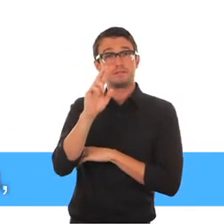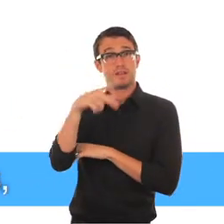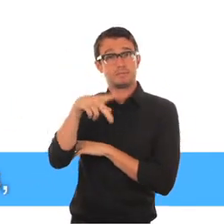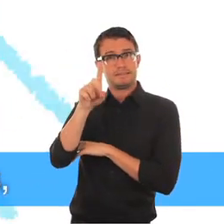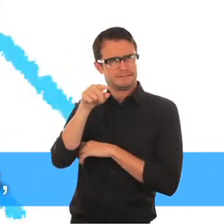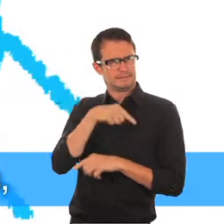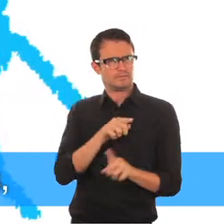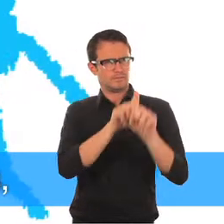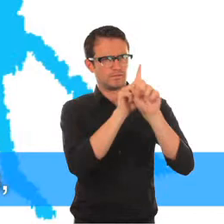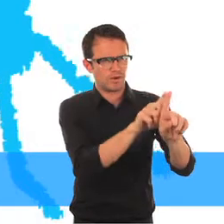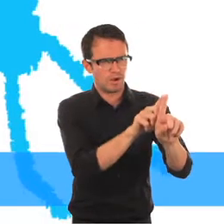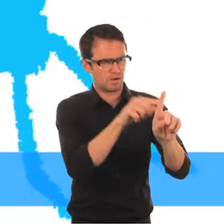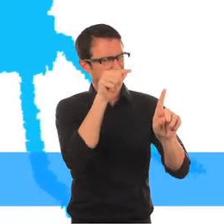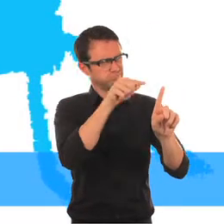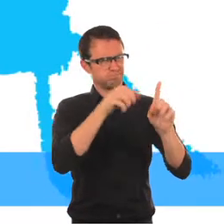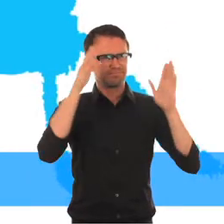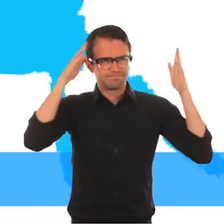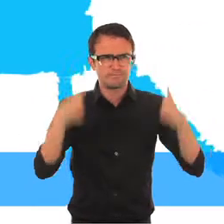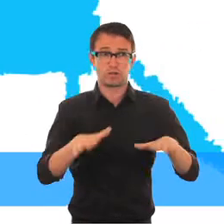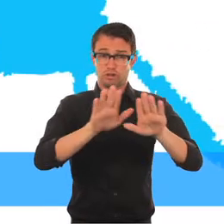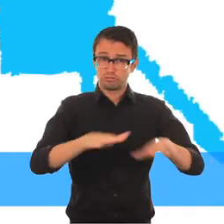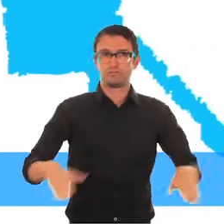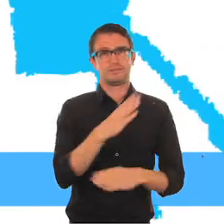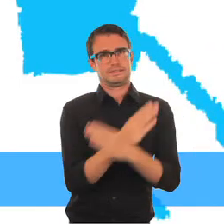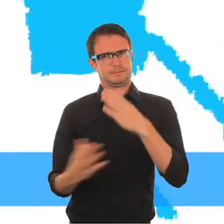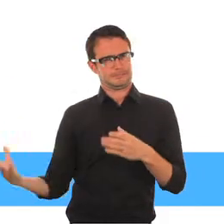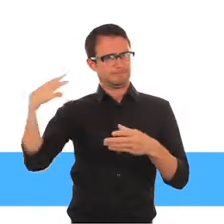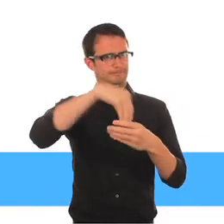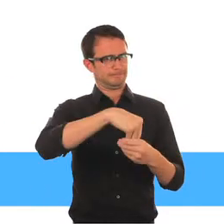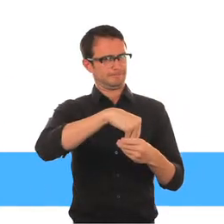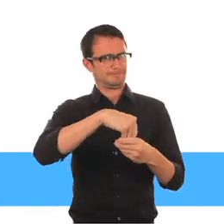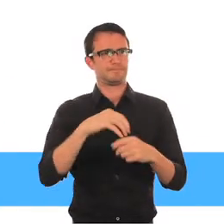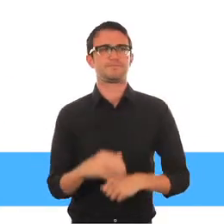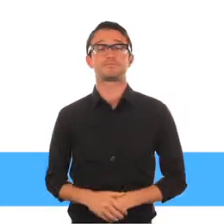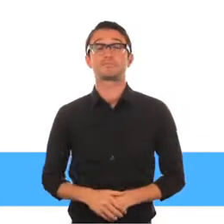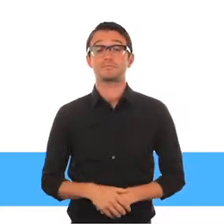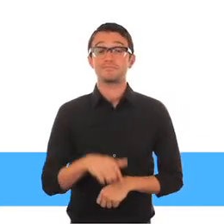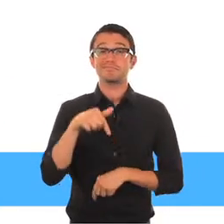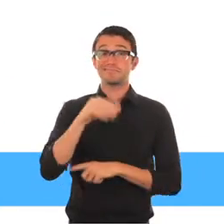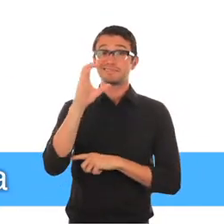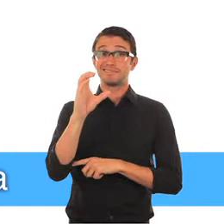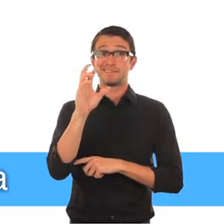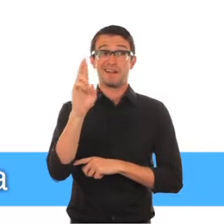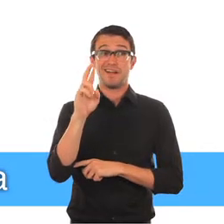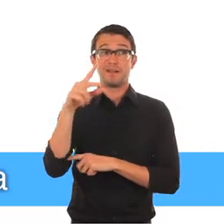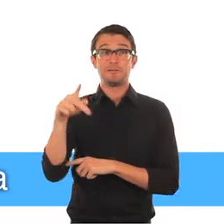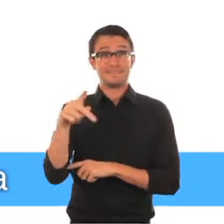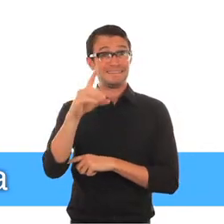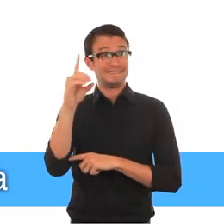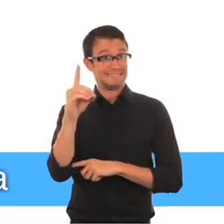Niño se aplica a todos los niños, incluidos los niños con discapacidad. La Convención sobre los Derechos de las Personas con